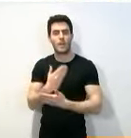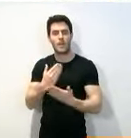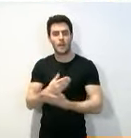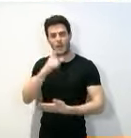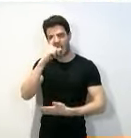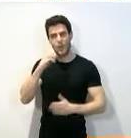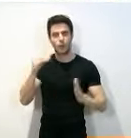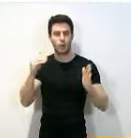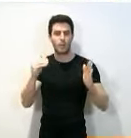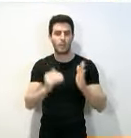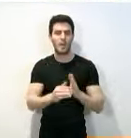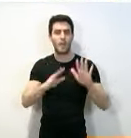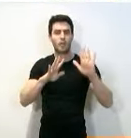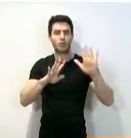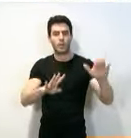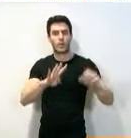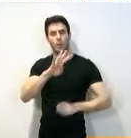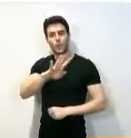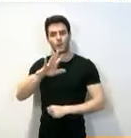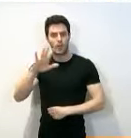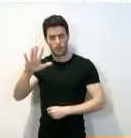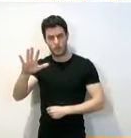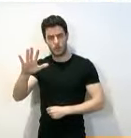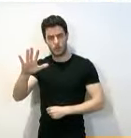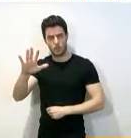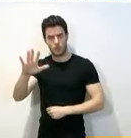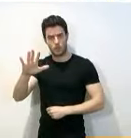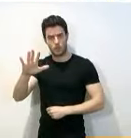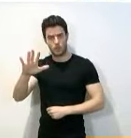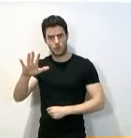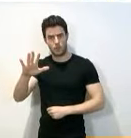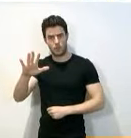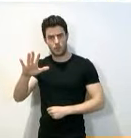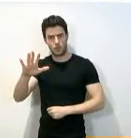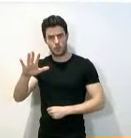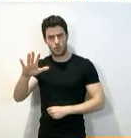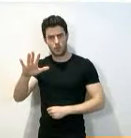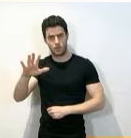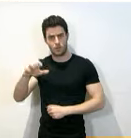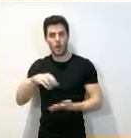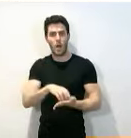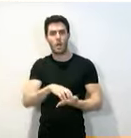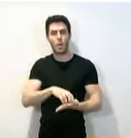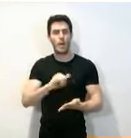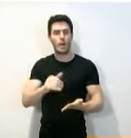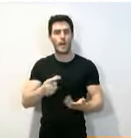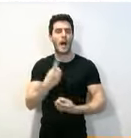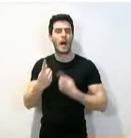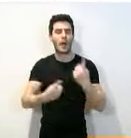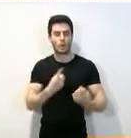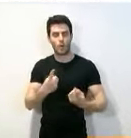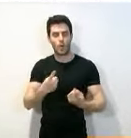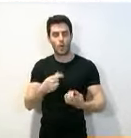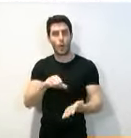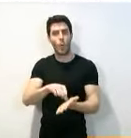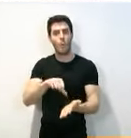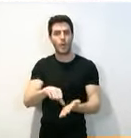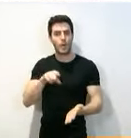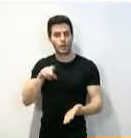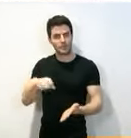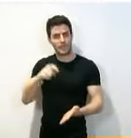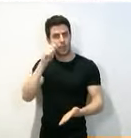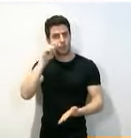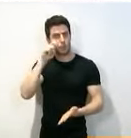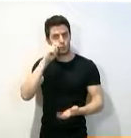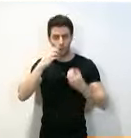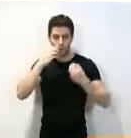1845. ¿A quién le cabe alguna duda? Que esa ubicación del Museo de la